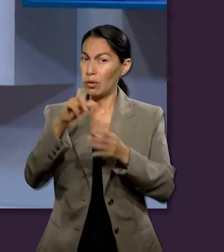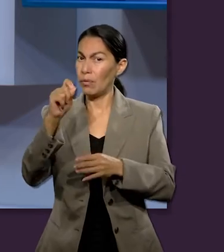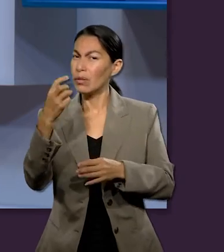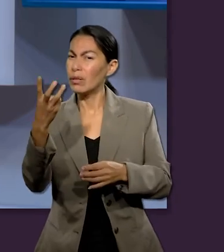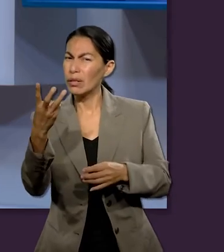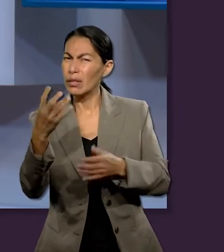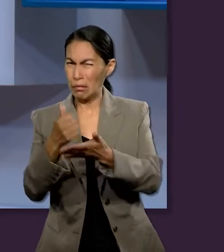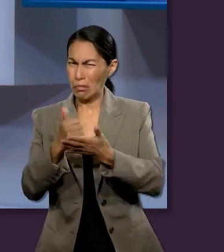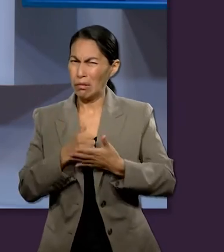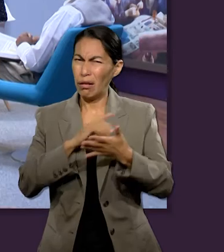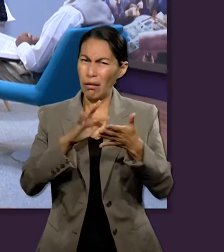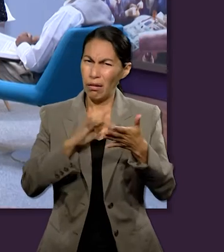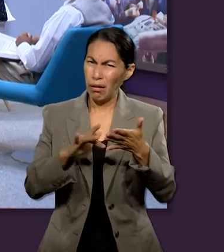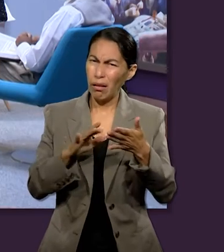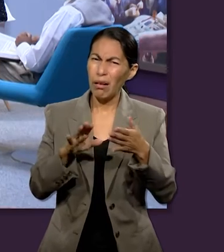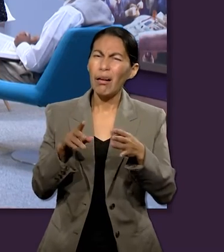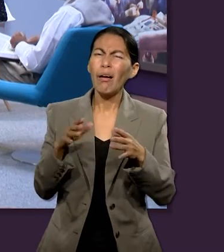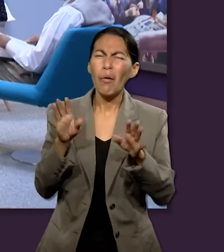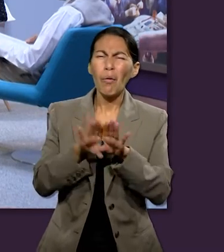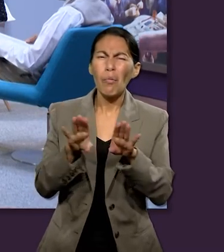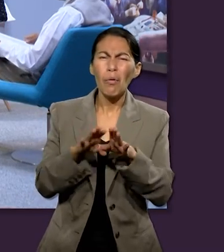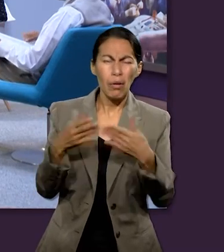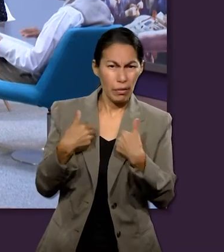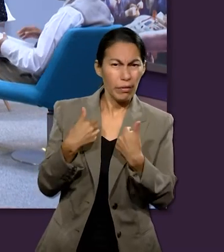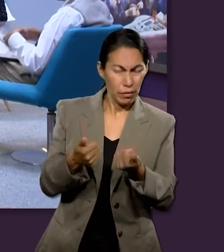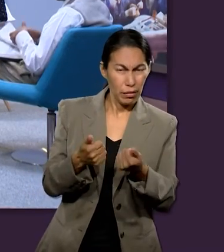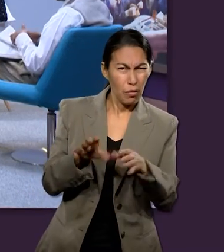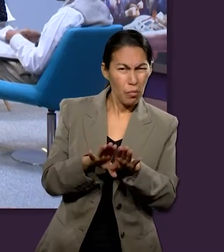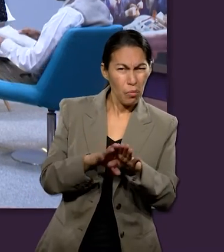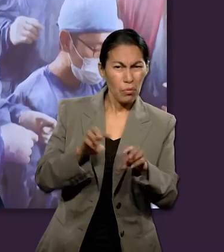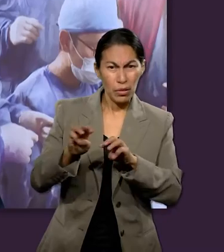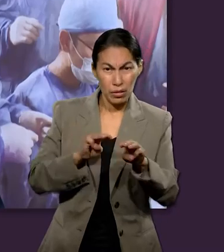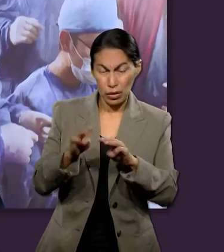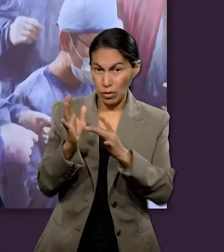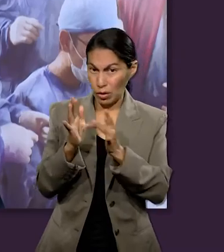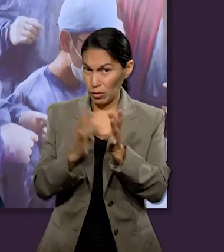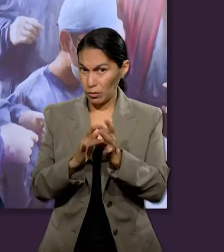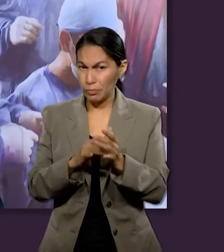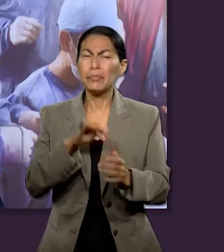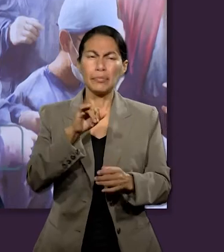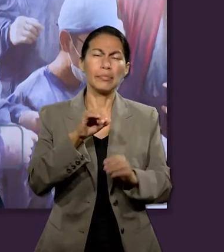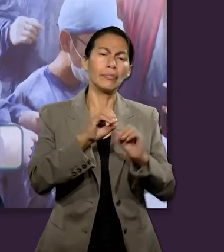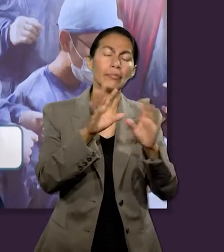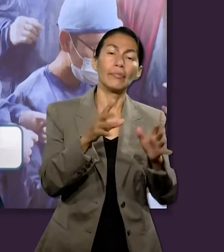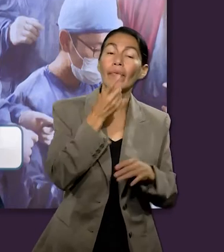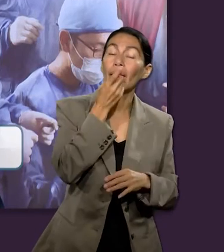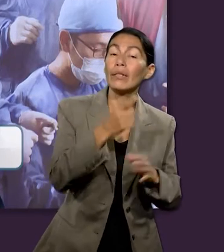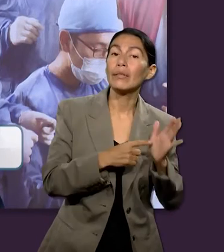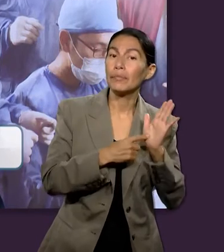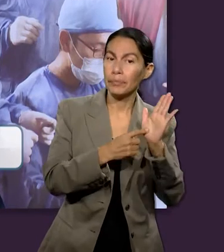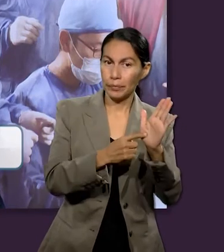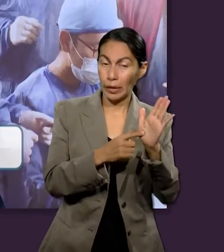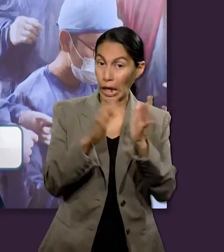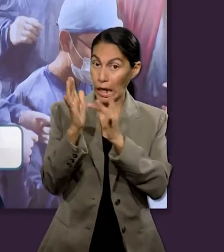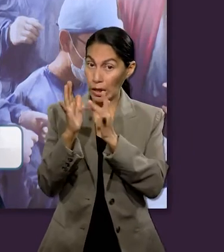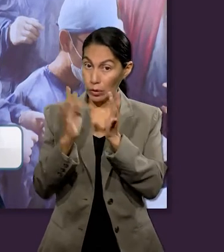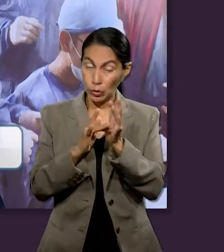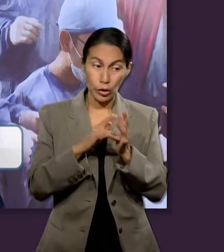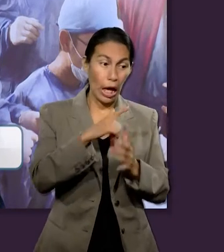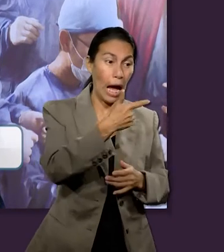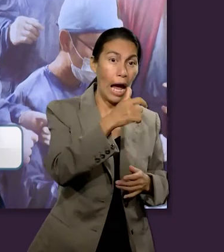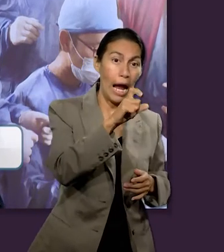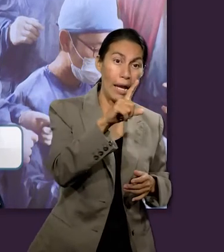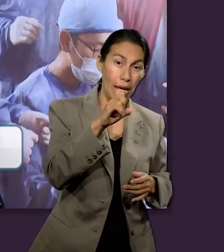23, para ver cómo fue el ministerio de Jesús? Sí, dice lo siguiente. Recorría Jesús, toda Galilea,